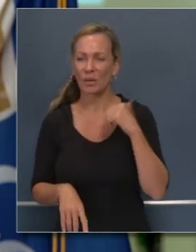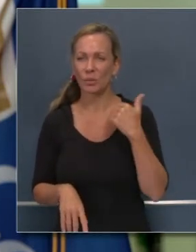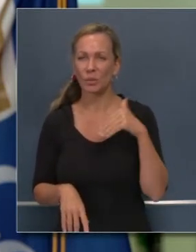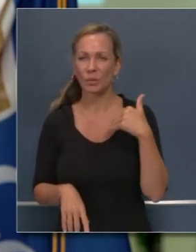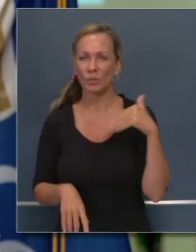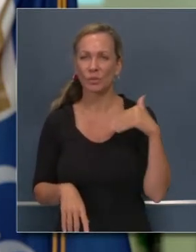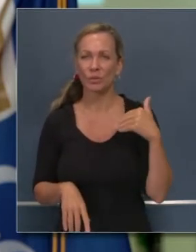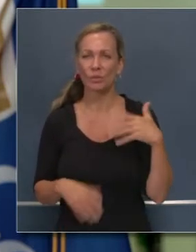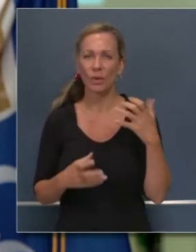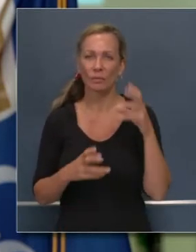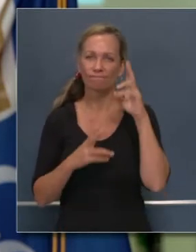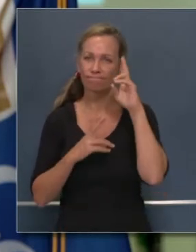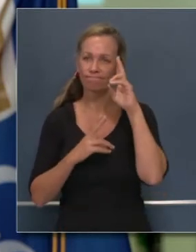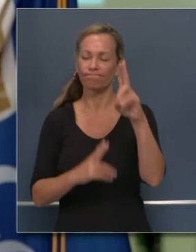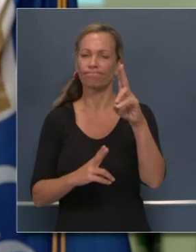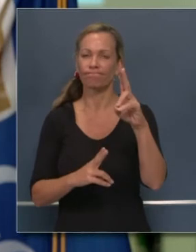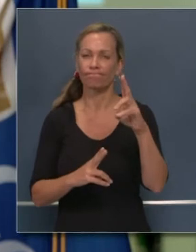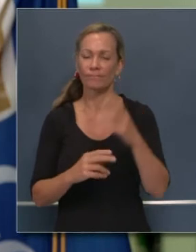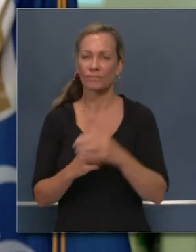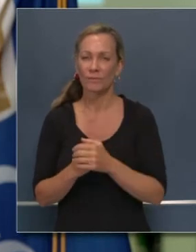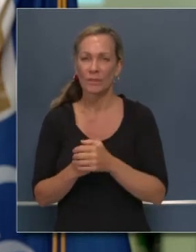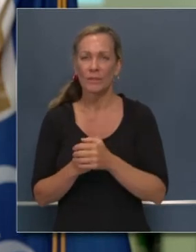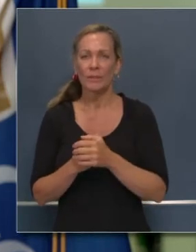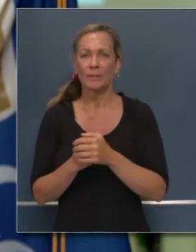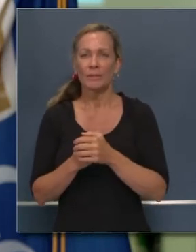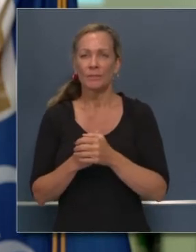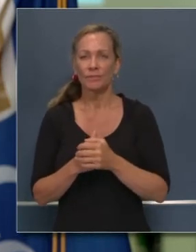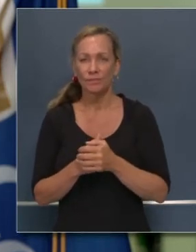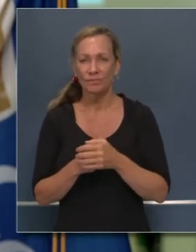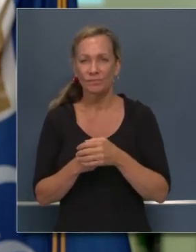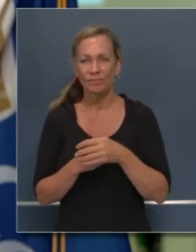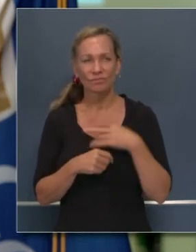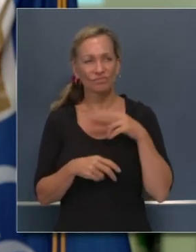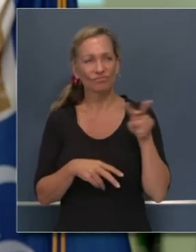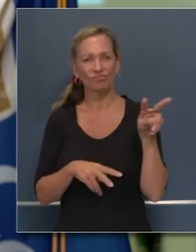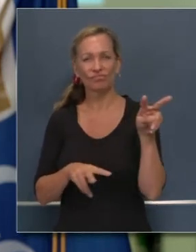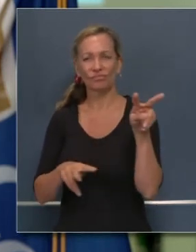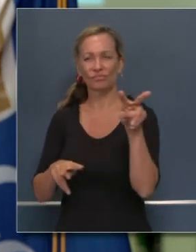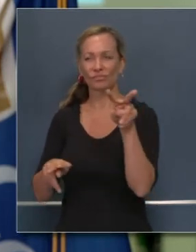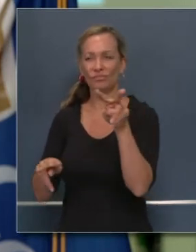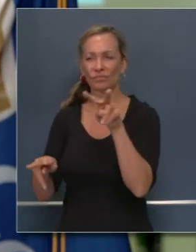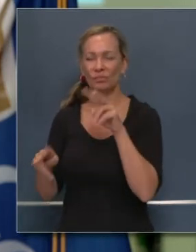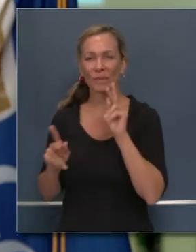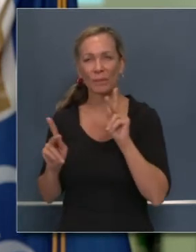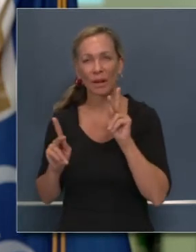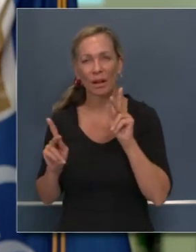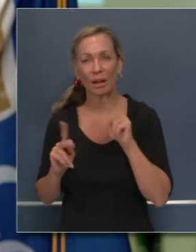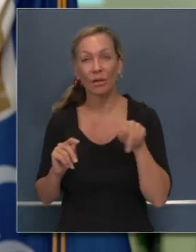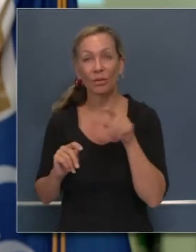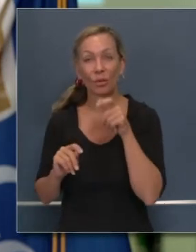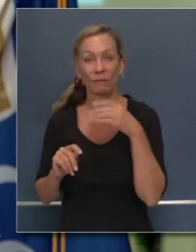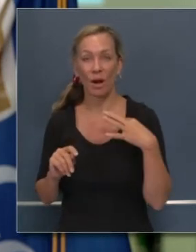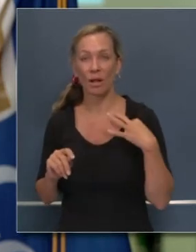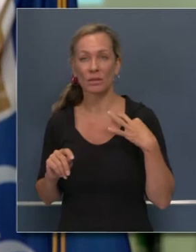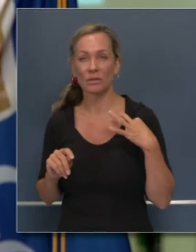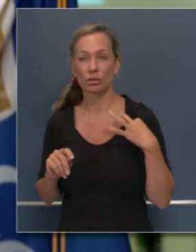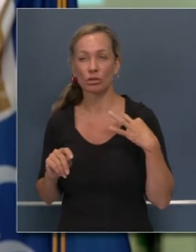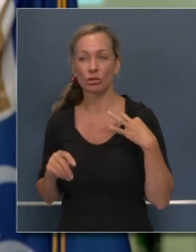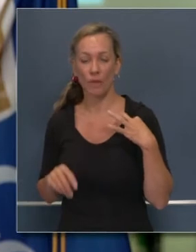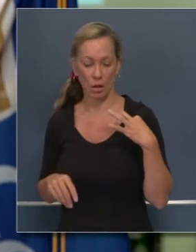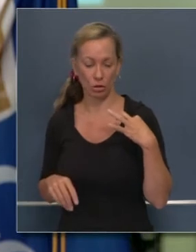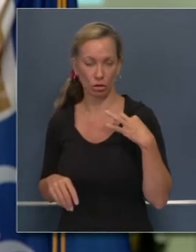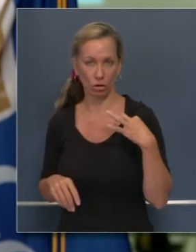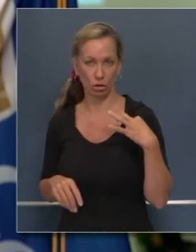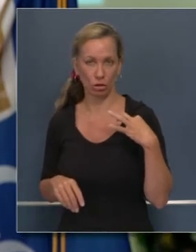honrado de ver en persona el increíble trabajo que está sido, que está, que es hecho por los